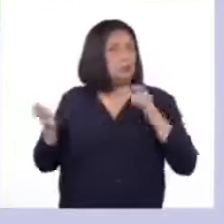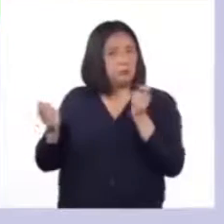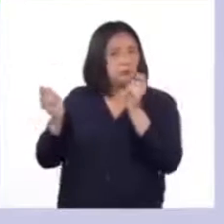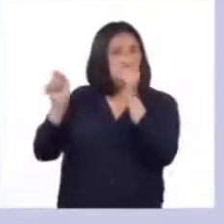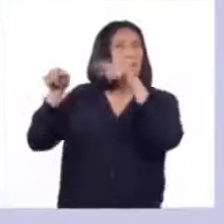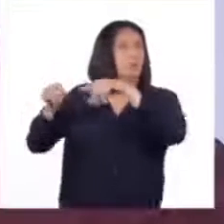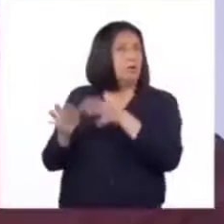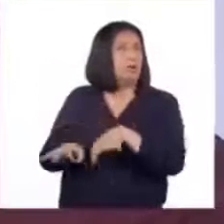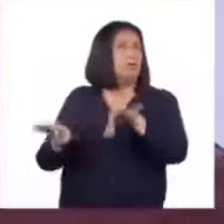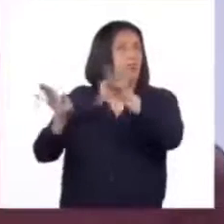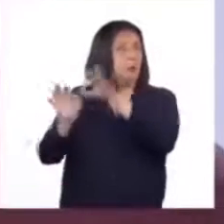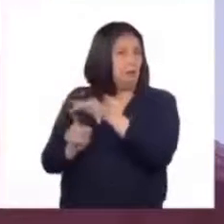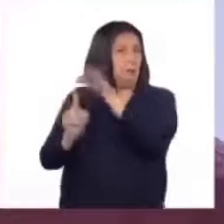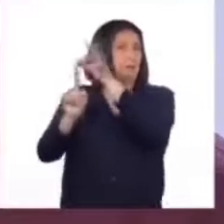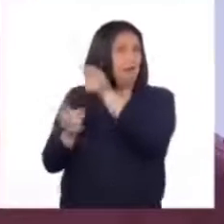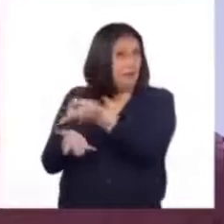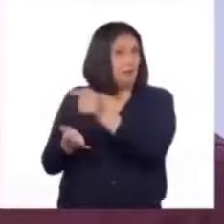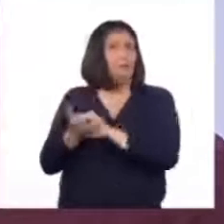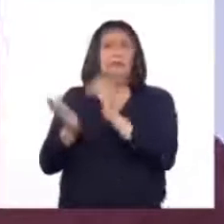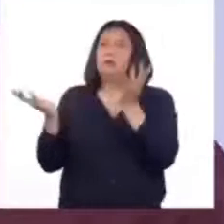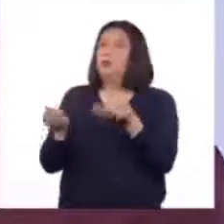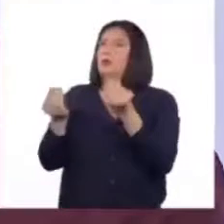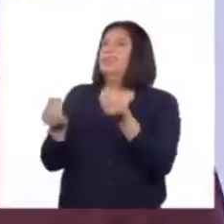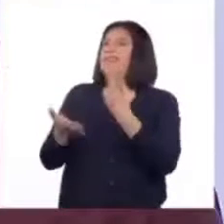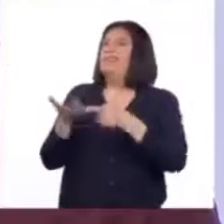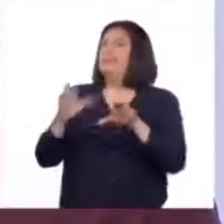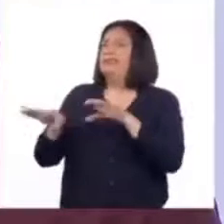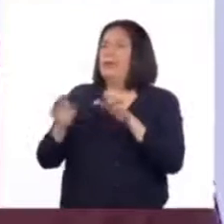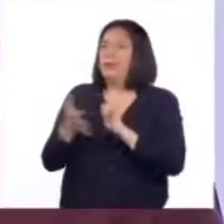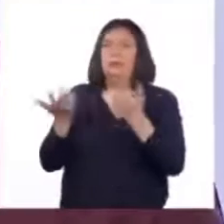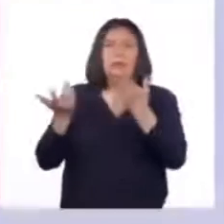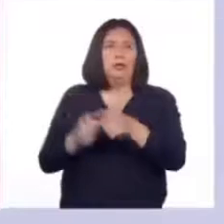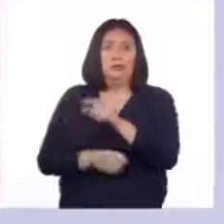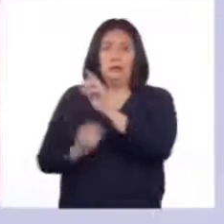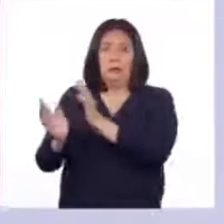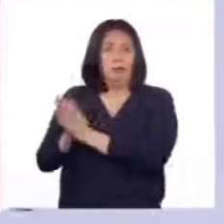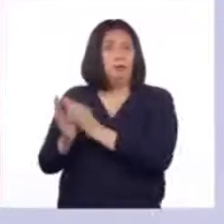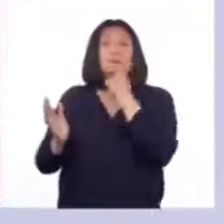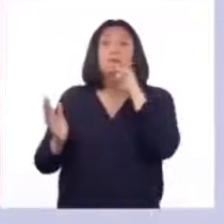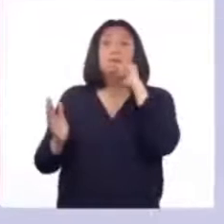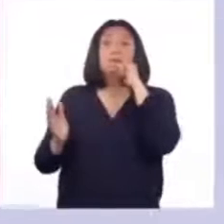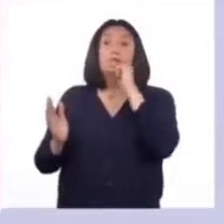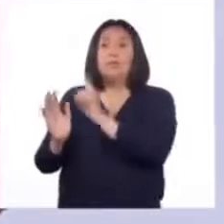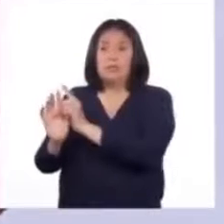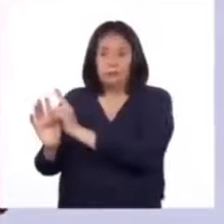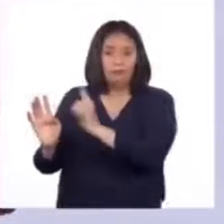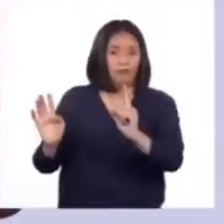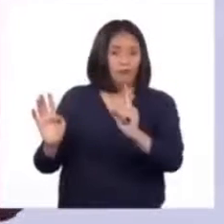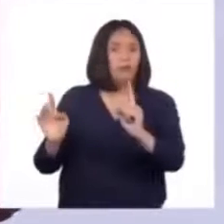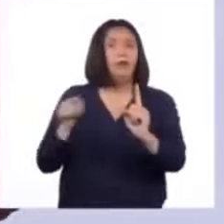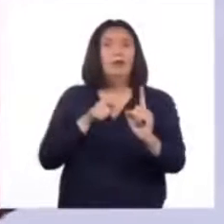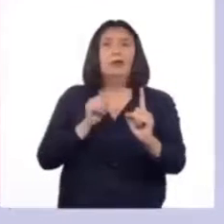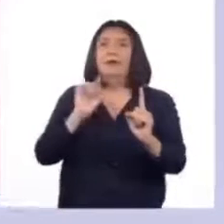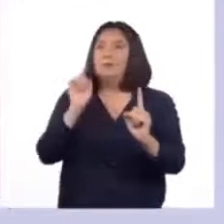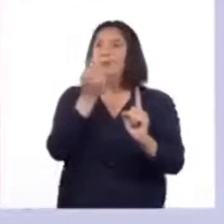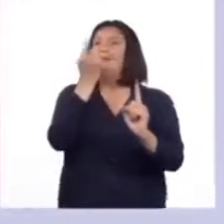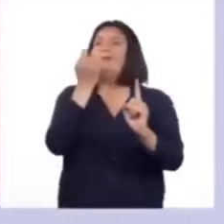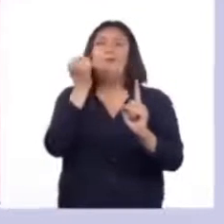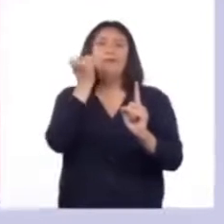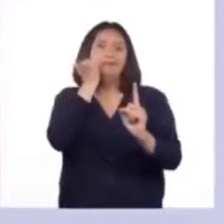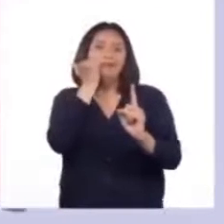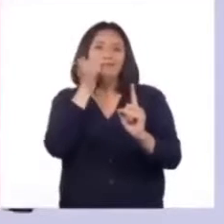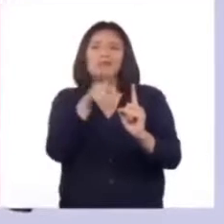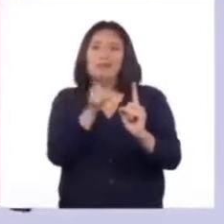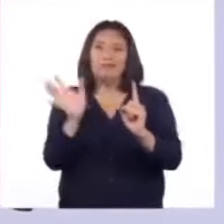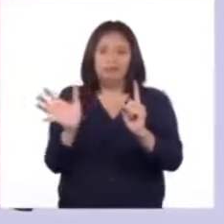especial. Este ritual consiste en aislar a la niña que ha tenido su primera menstruación durante